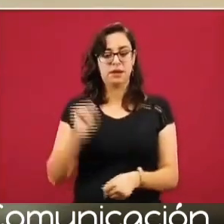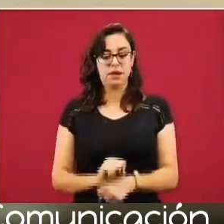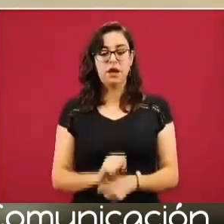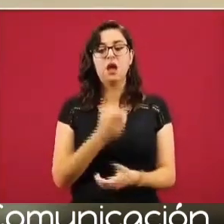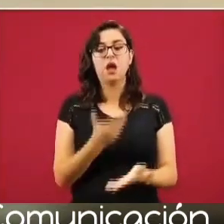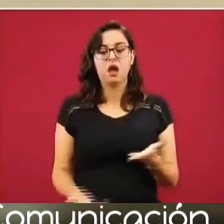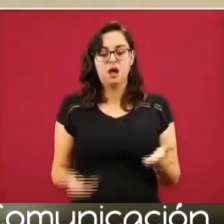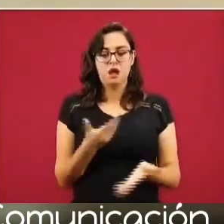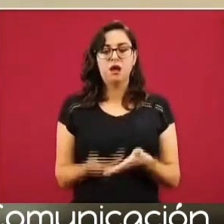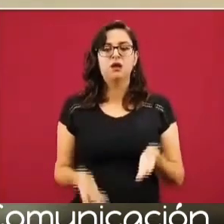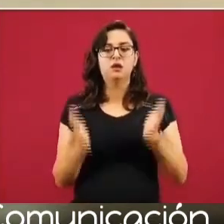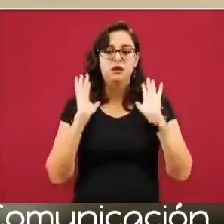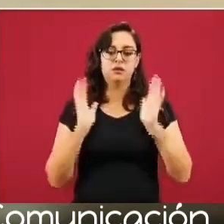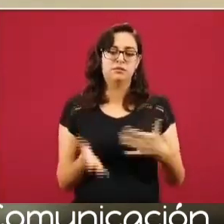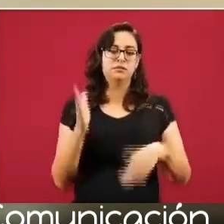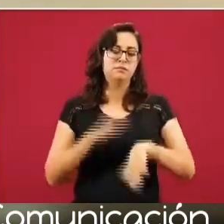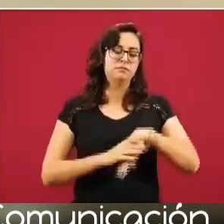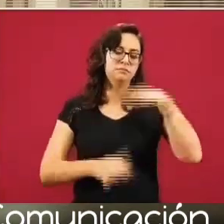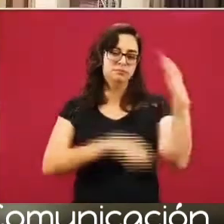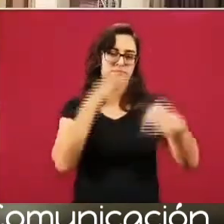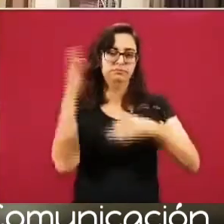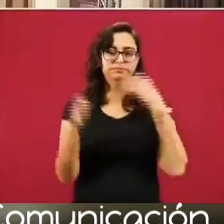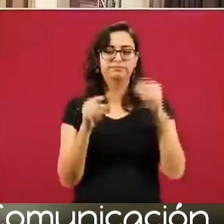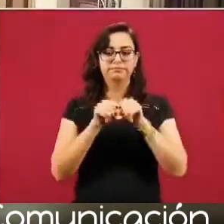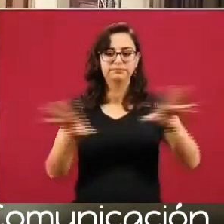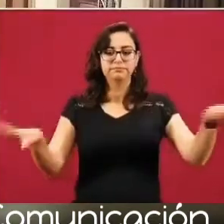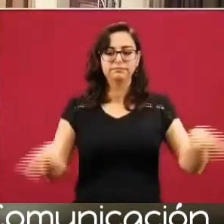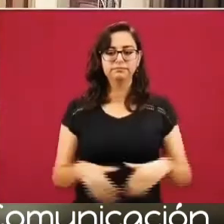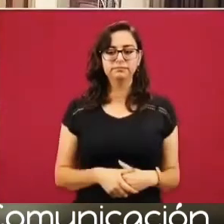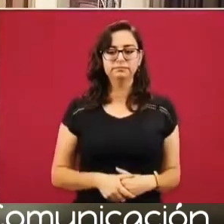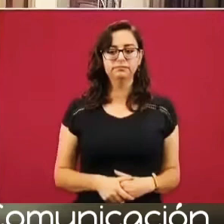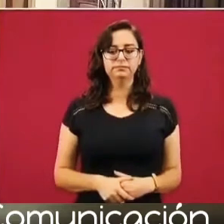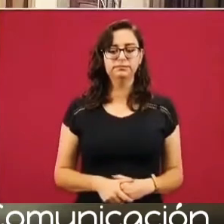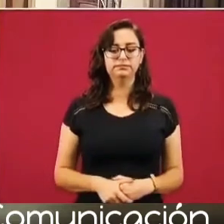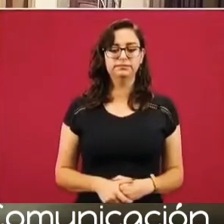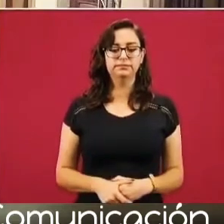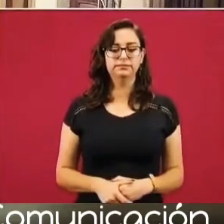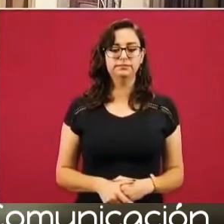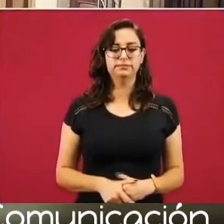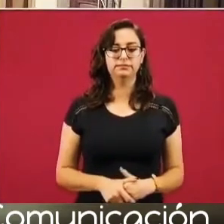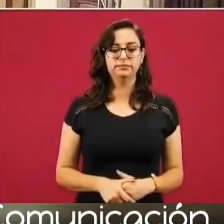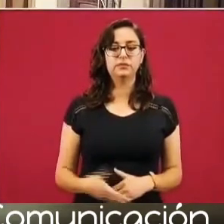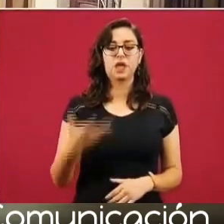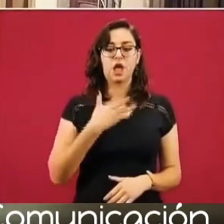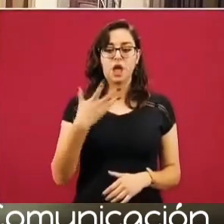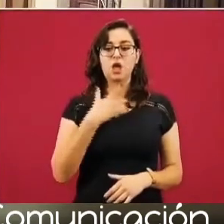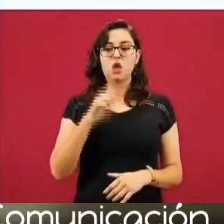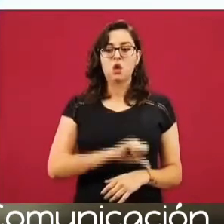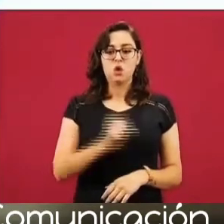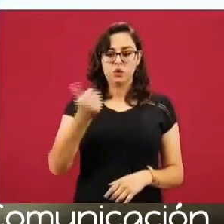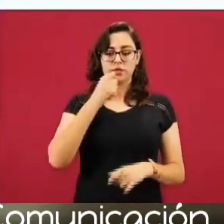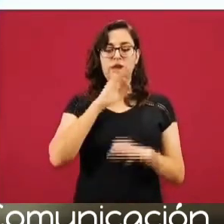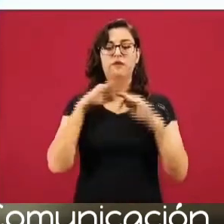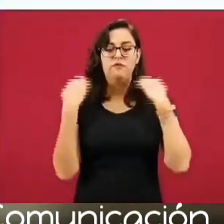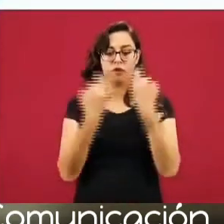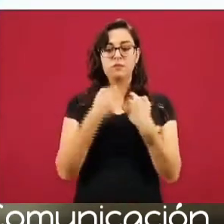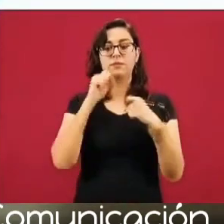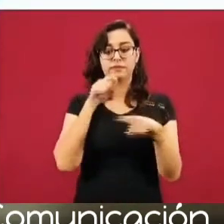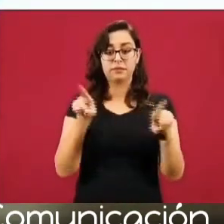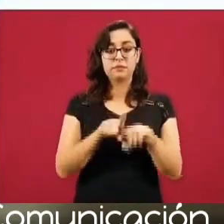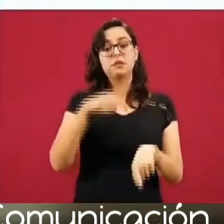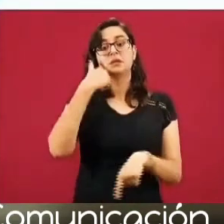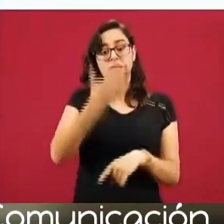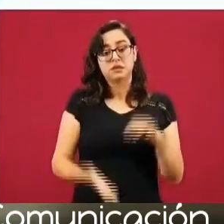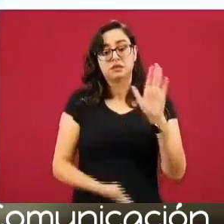hoy es que le estamos dando ya mucho mayor difusión. Y también tenemos otra modalidad para ayudar a la gente que quiera planear sus